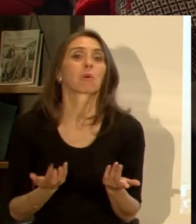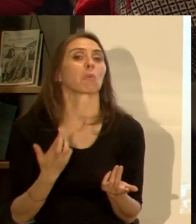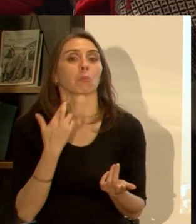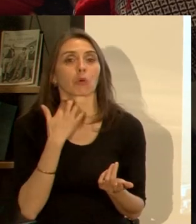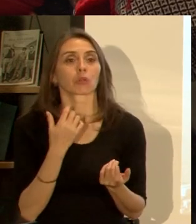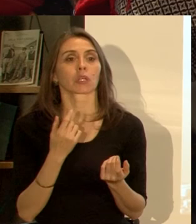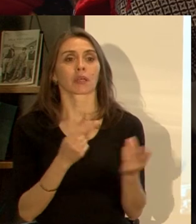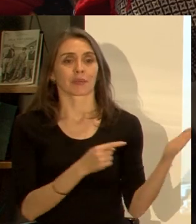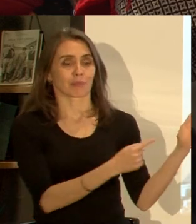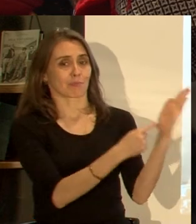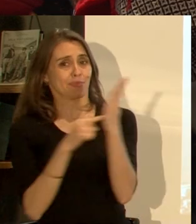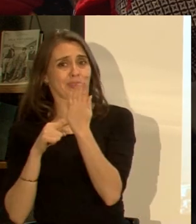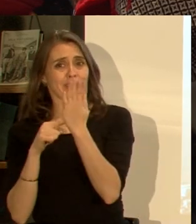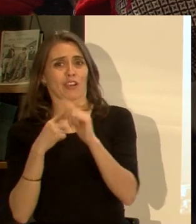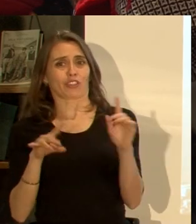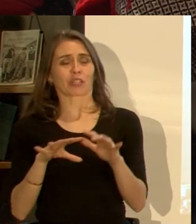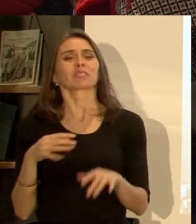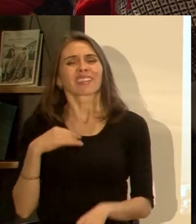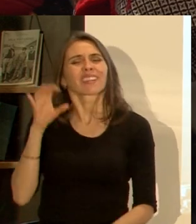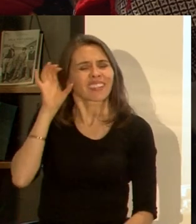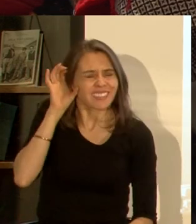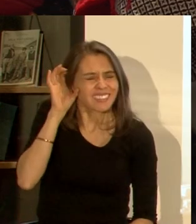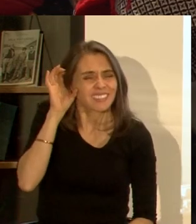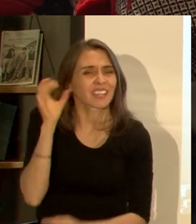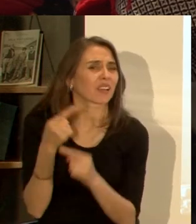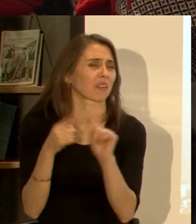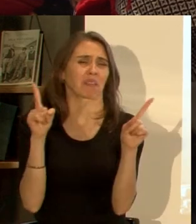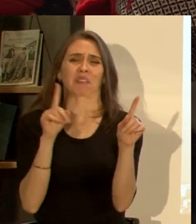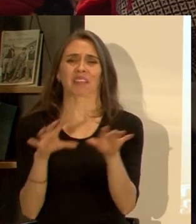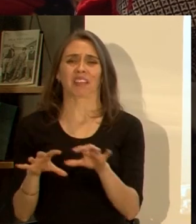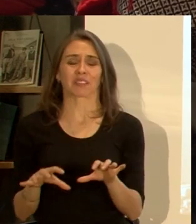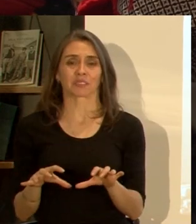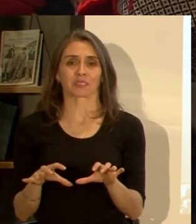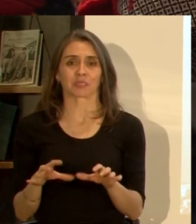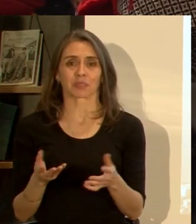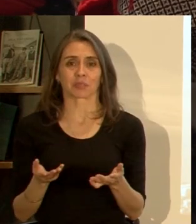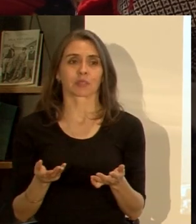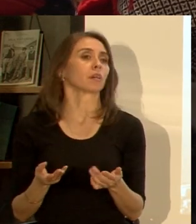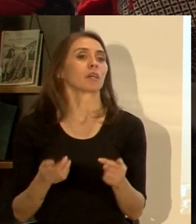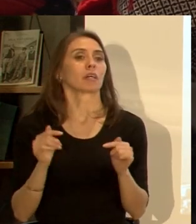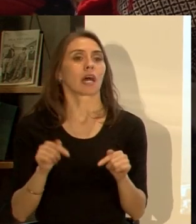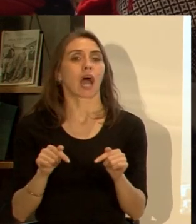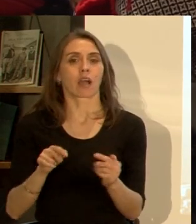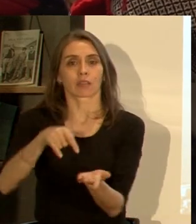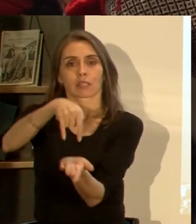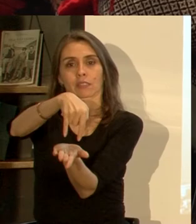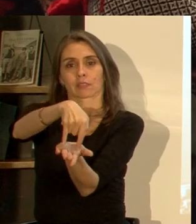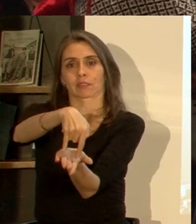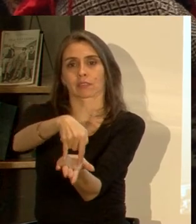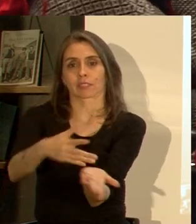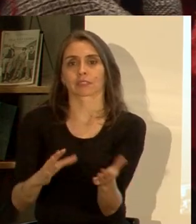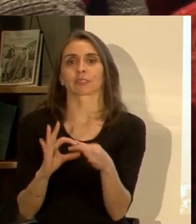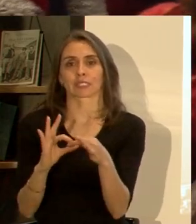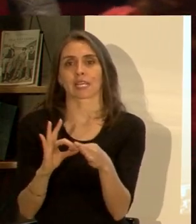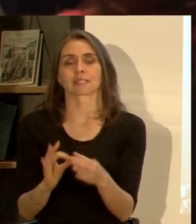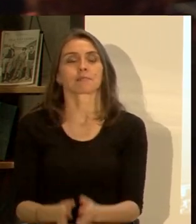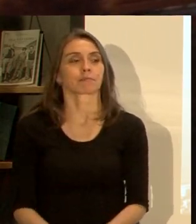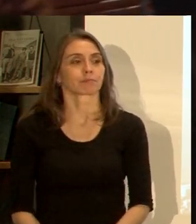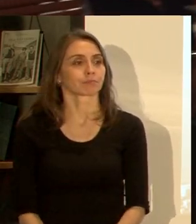es otra cosa lo que escucha uno es otra cosa entonces y sobre todo porque estamos en el Congreso gracias